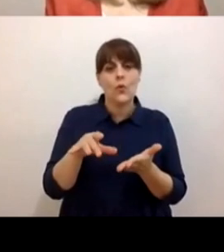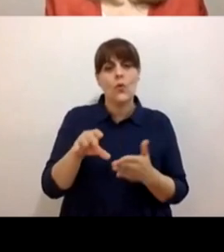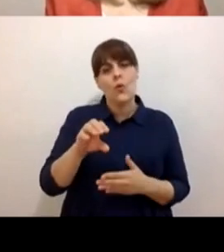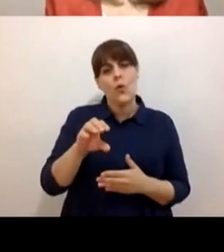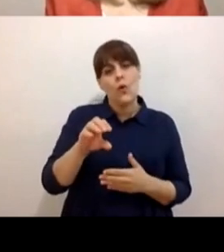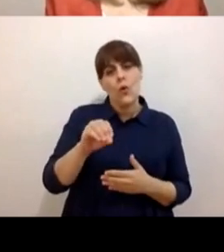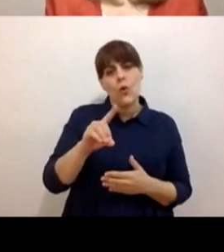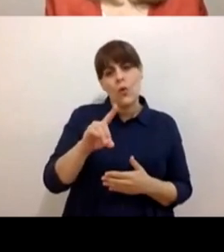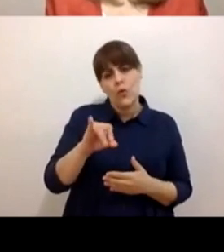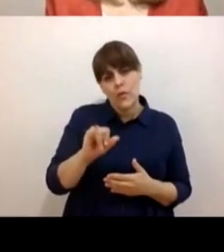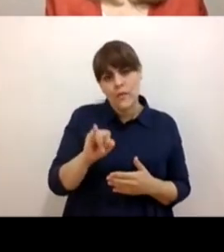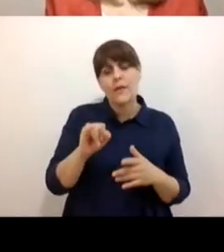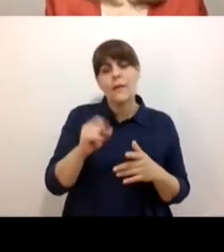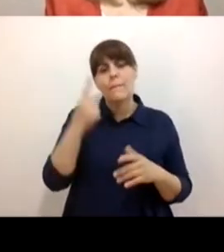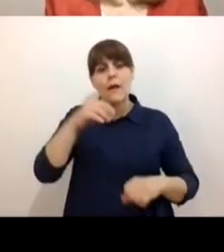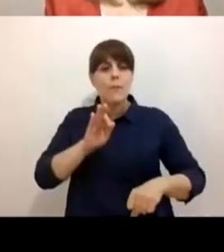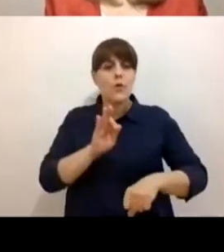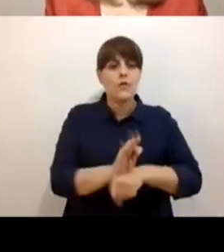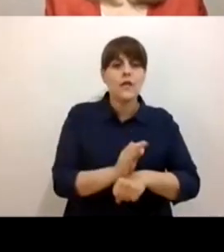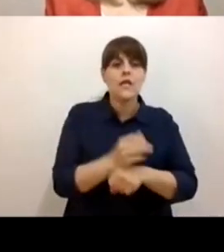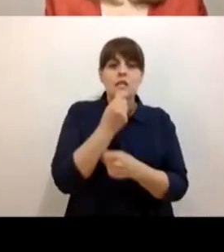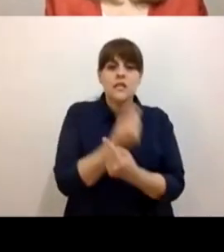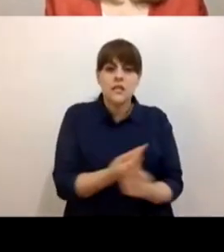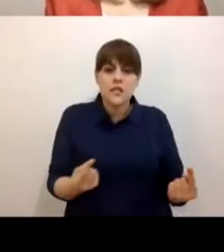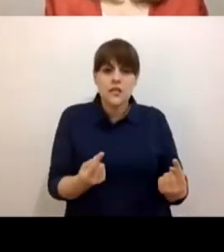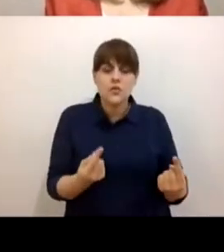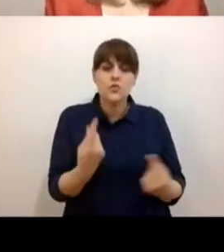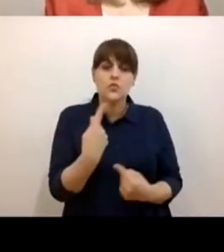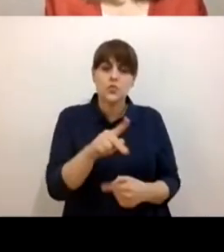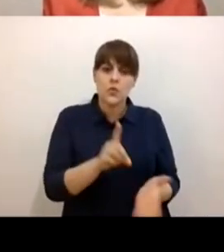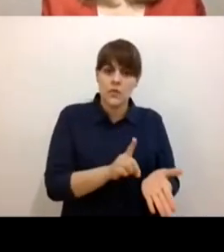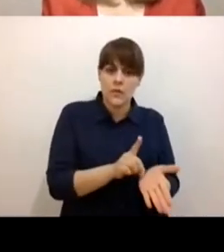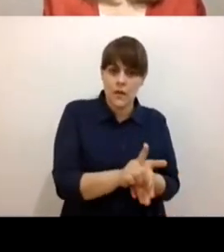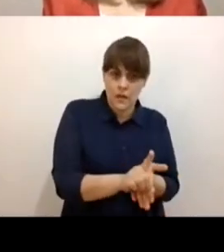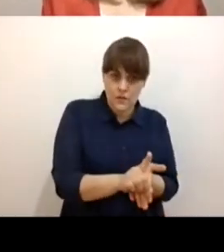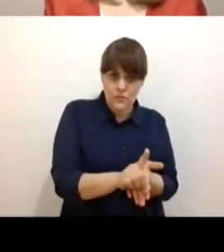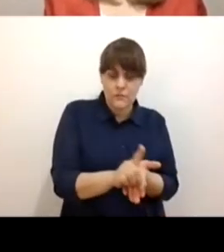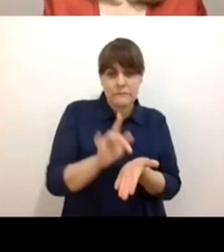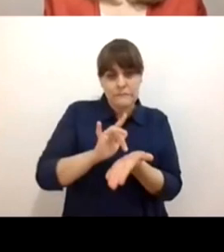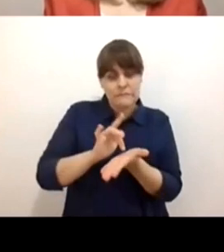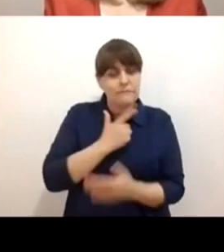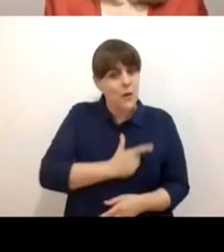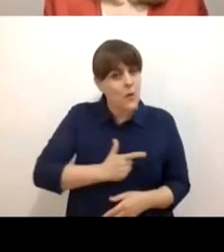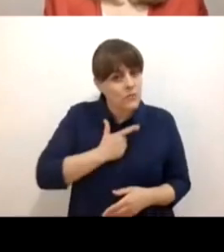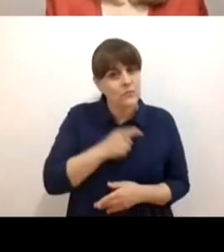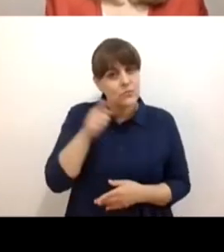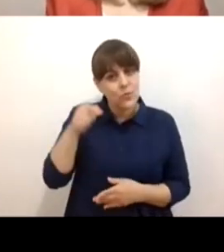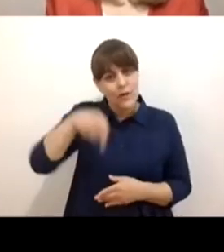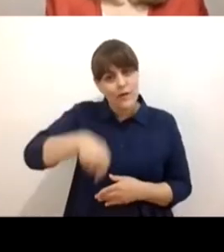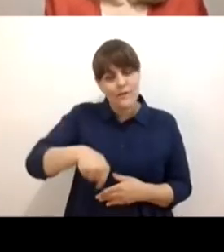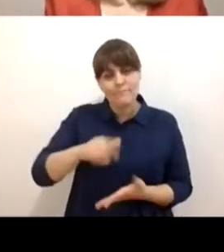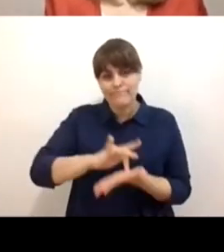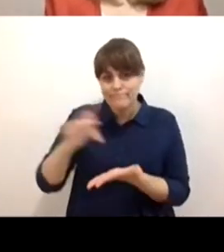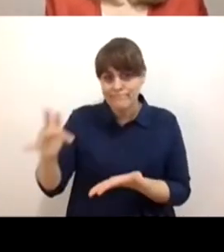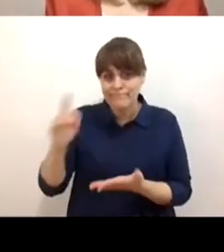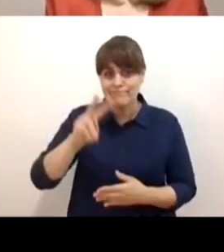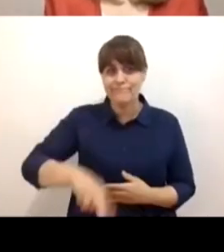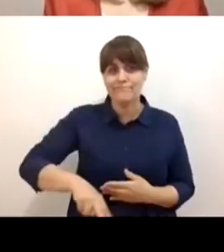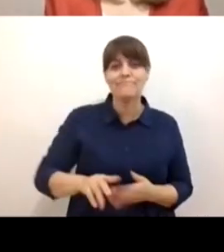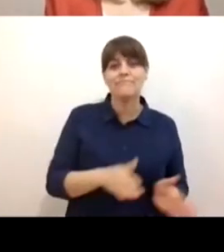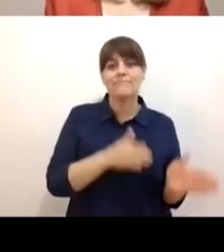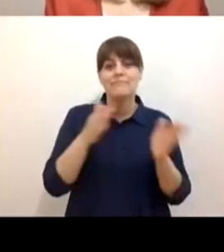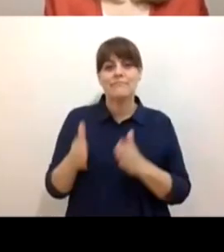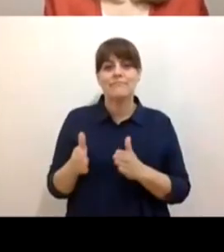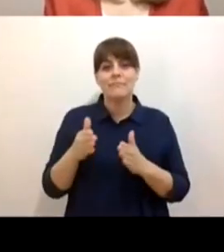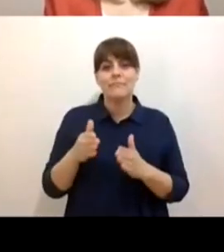con la Oficina de Defensoría de los Derechos de la Infantia. Es un gusto tenerte, Soren, muchas, muchas gracias. Martela